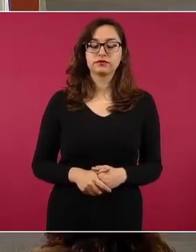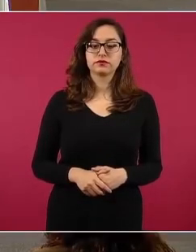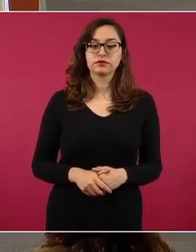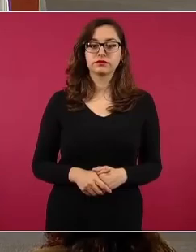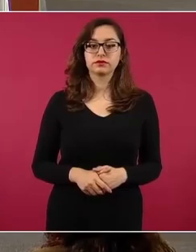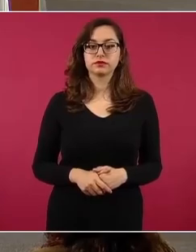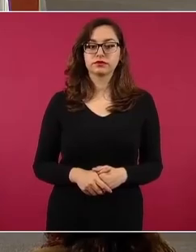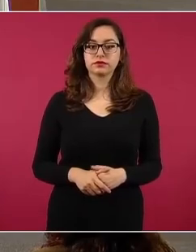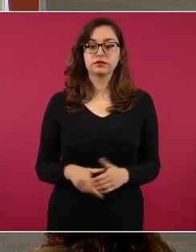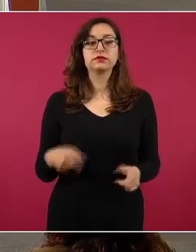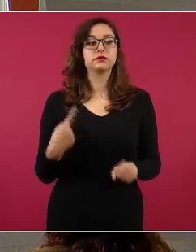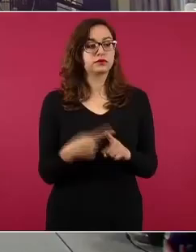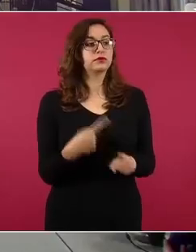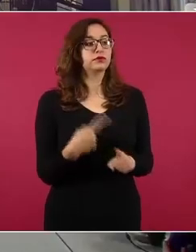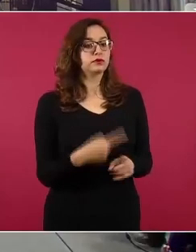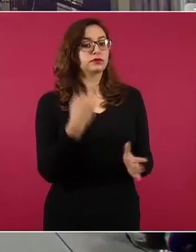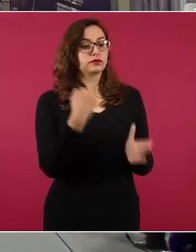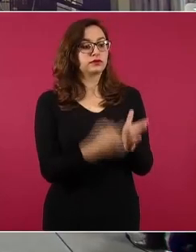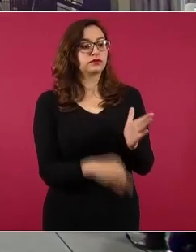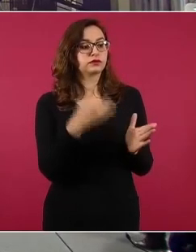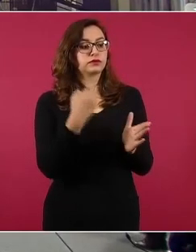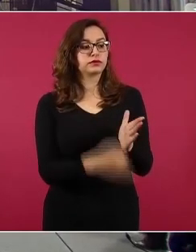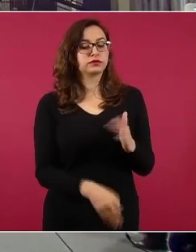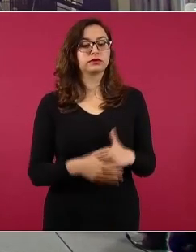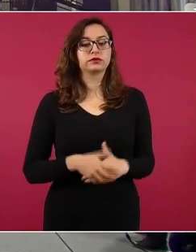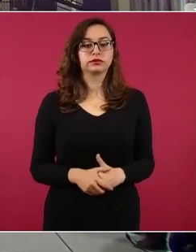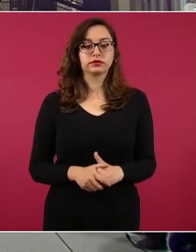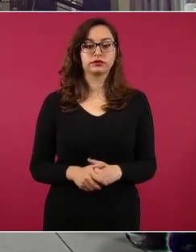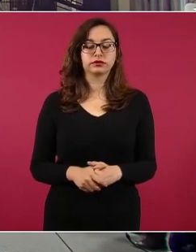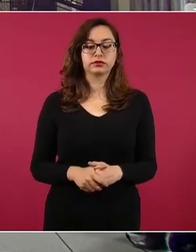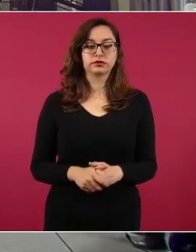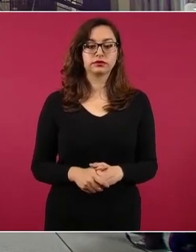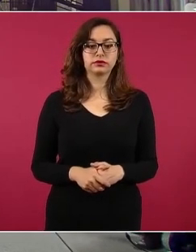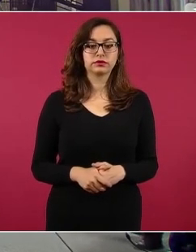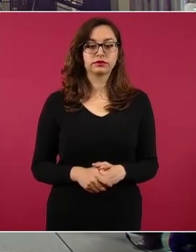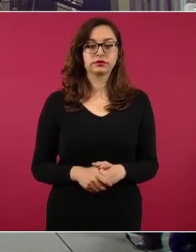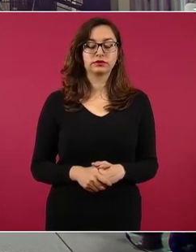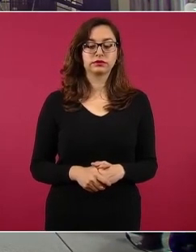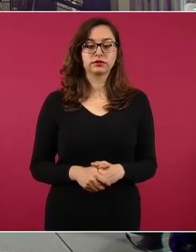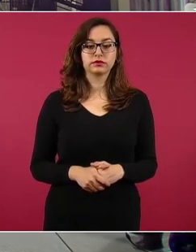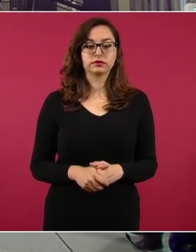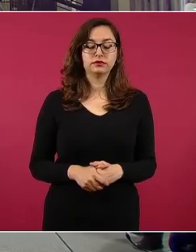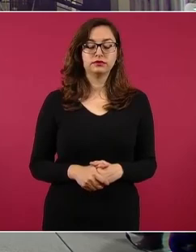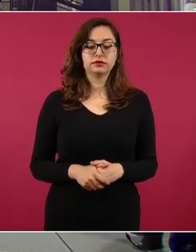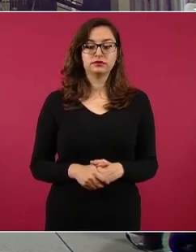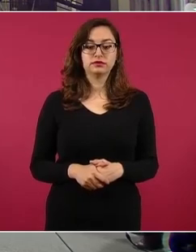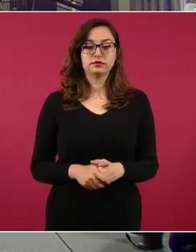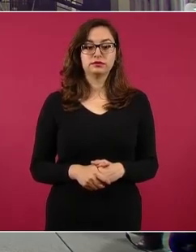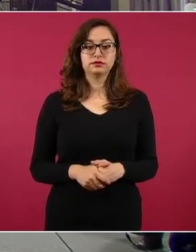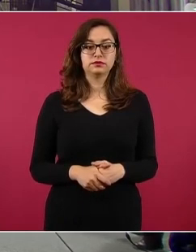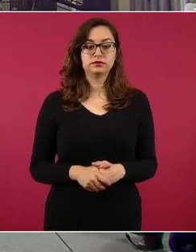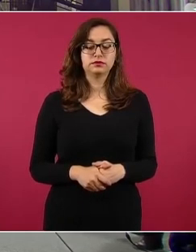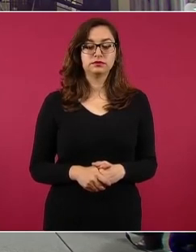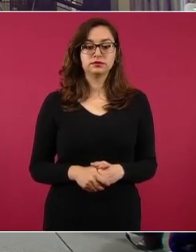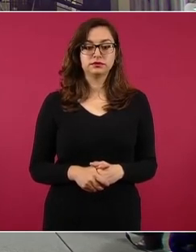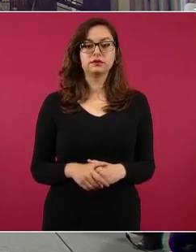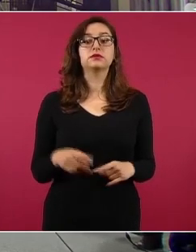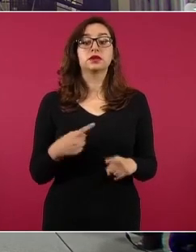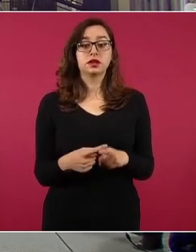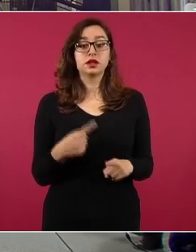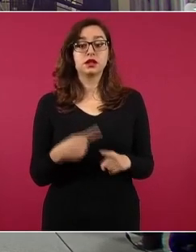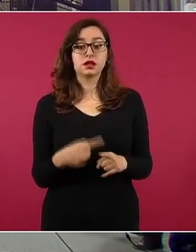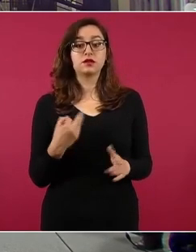¿Quién le falta? ¿Quién le Ah. ¿El que quiere quiere? Sí,